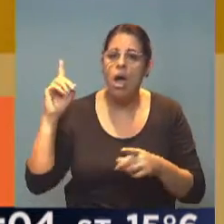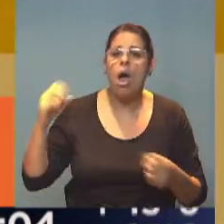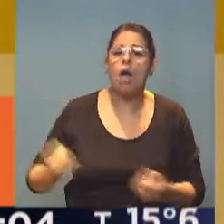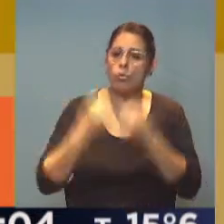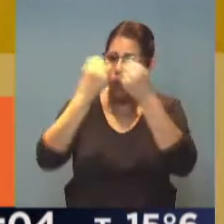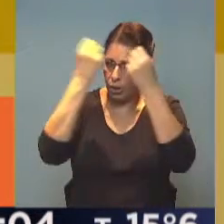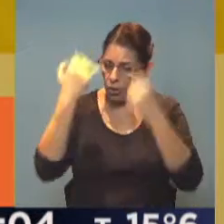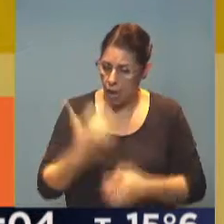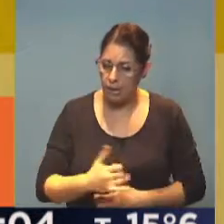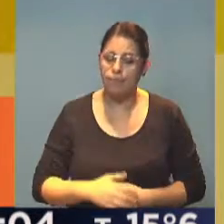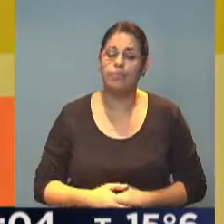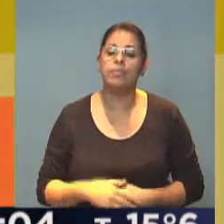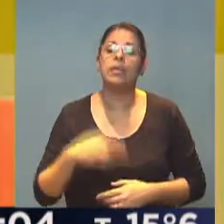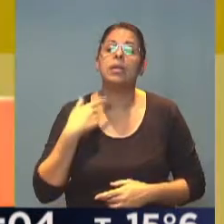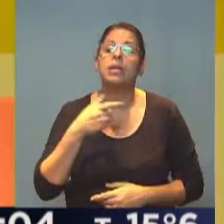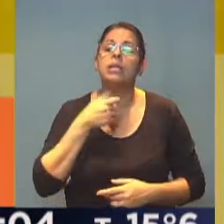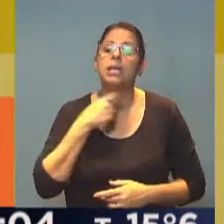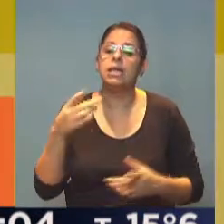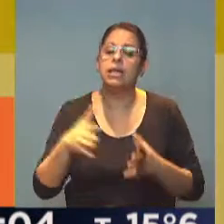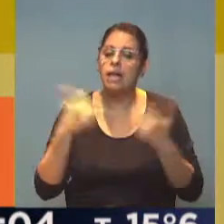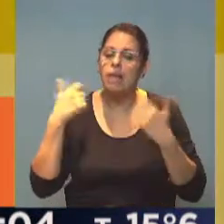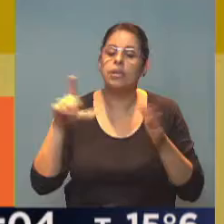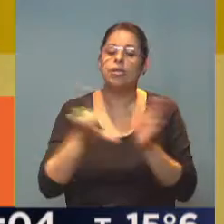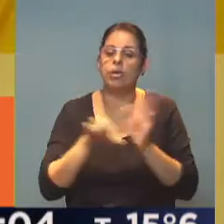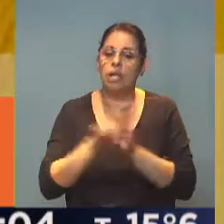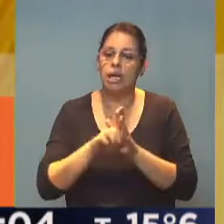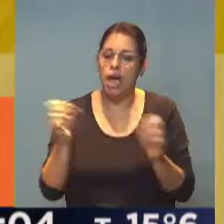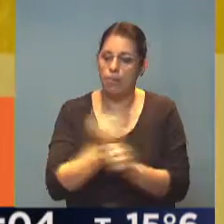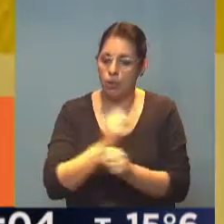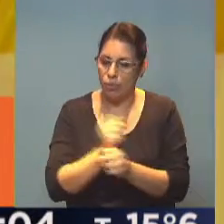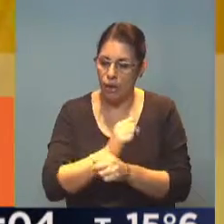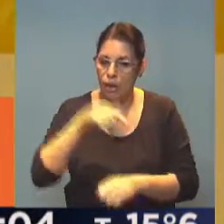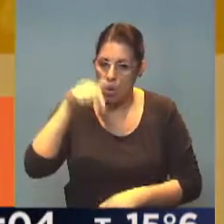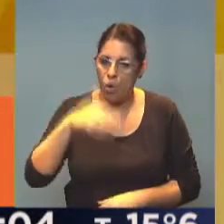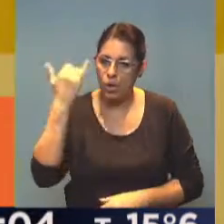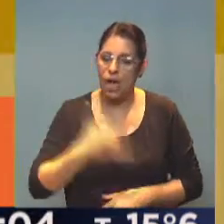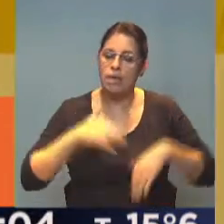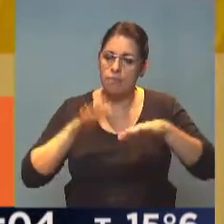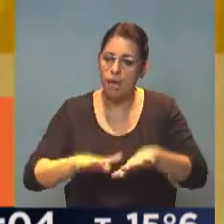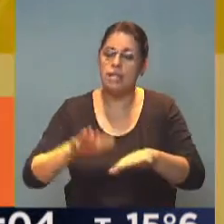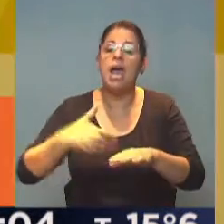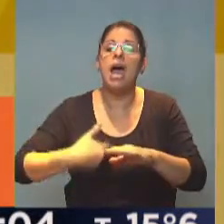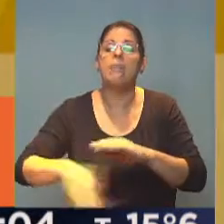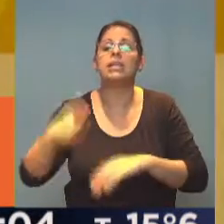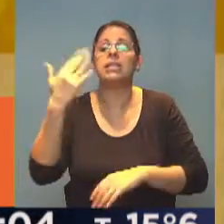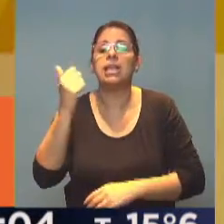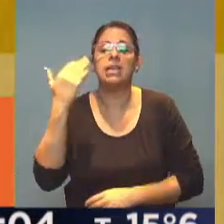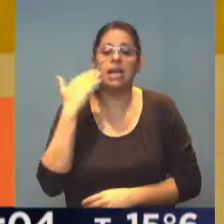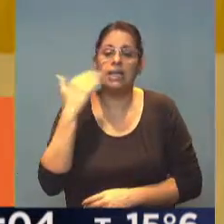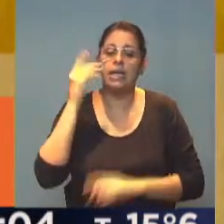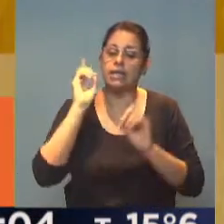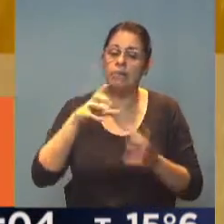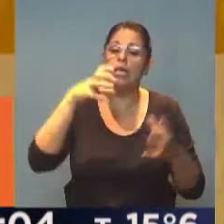los discursos para que rápidamente sea sancionado porque hoy también hay una marcha a partir de las 6 de la tarde y los